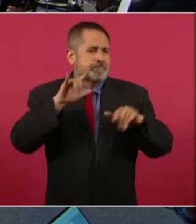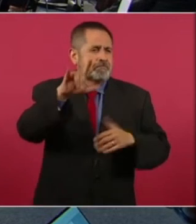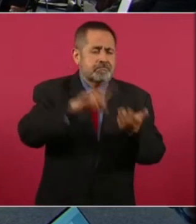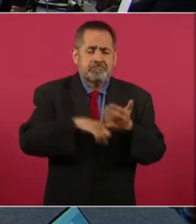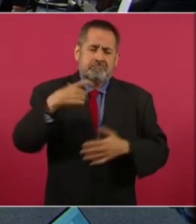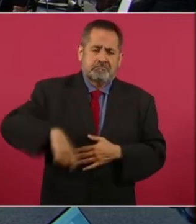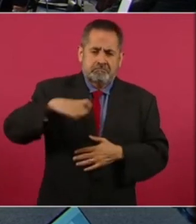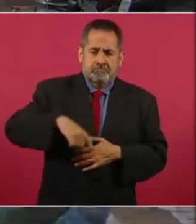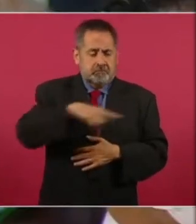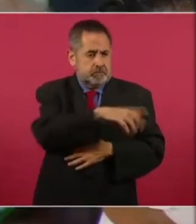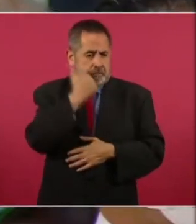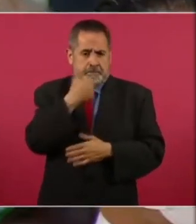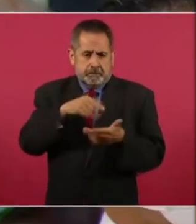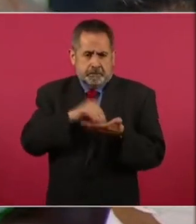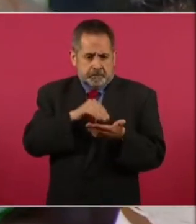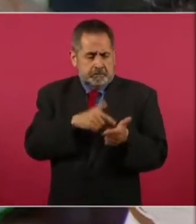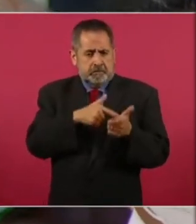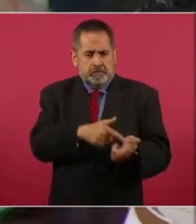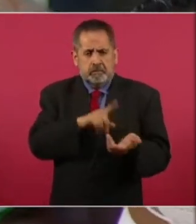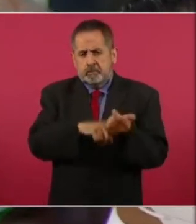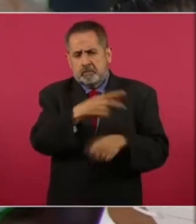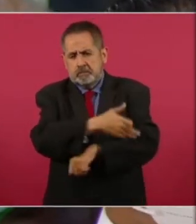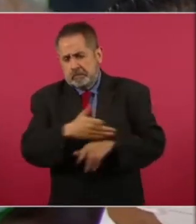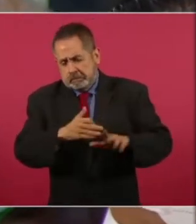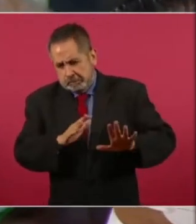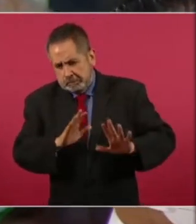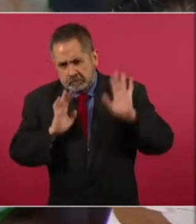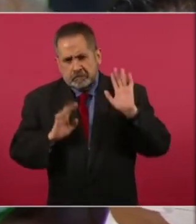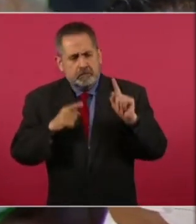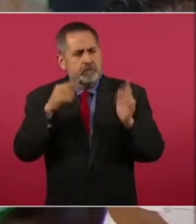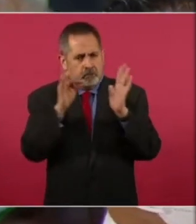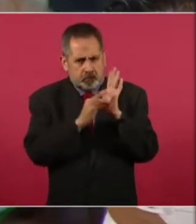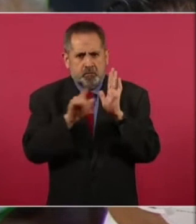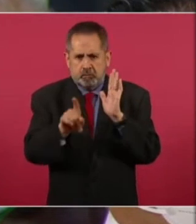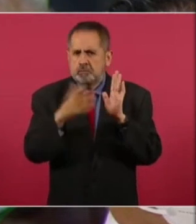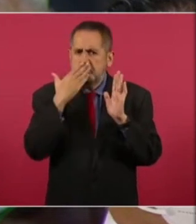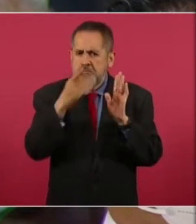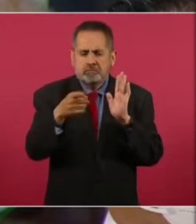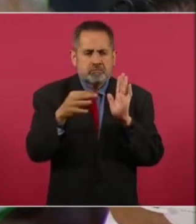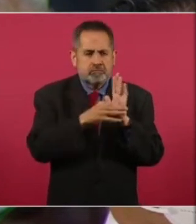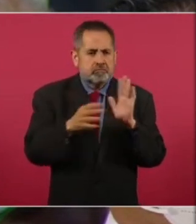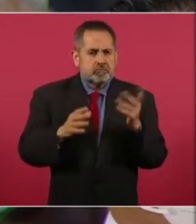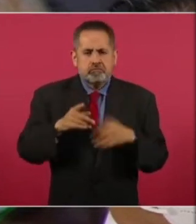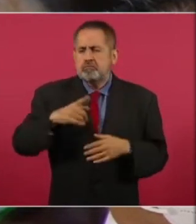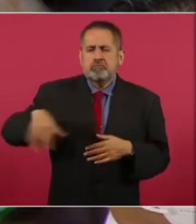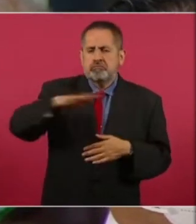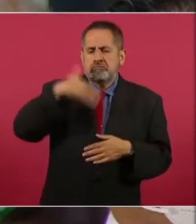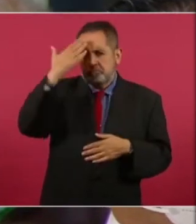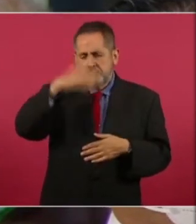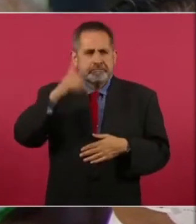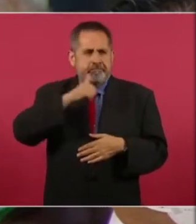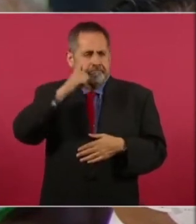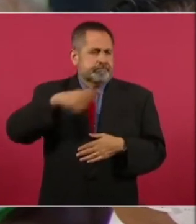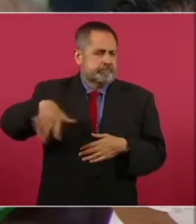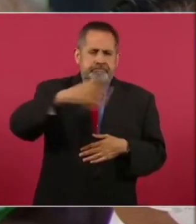O sea, y ellos tienen que quizá mantener eso, mantener a sus familias. Ese es un punto y usted lo ha dicho aquí, creo que ya todo el mundo lo sabe, todo el